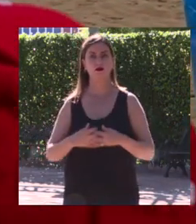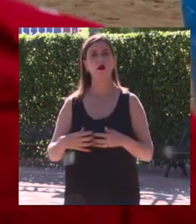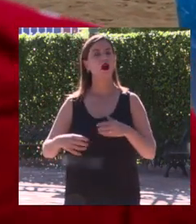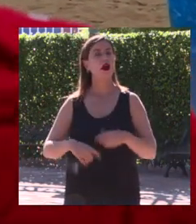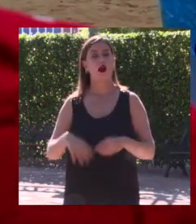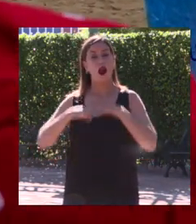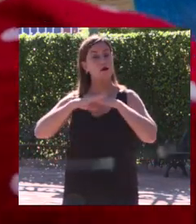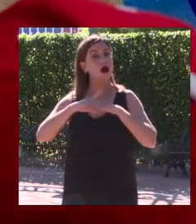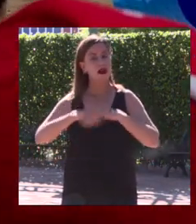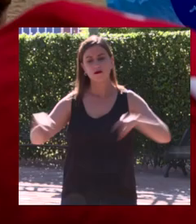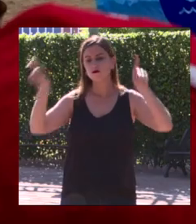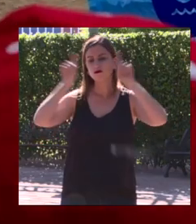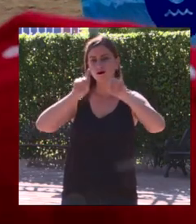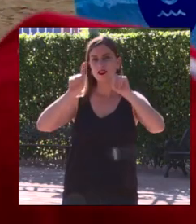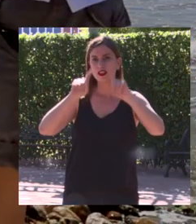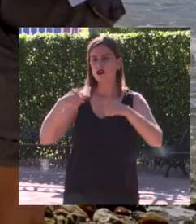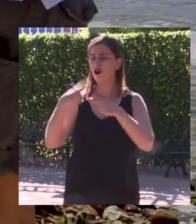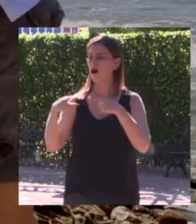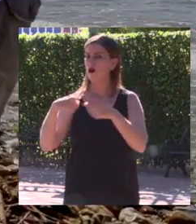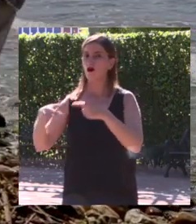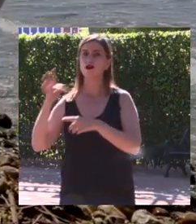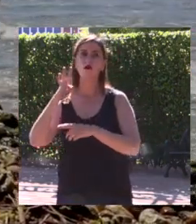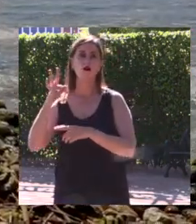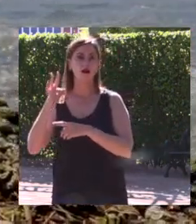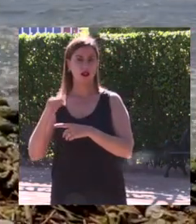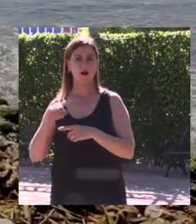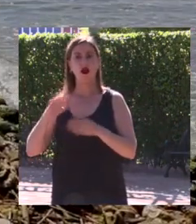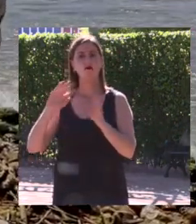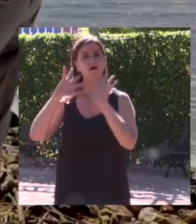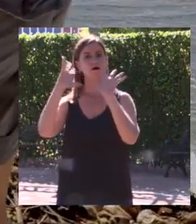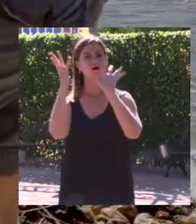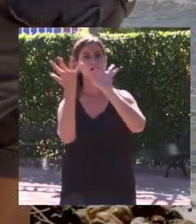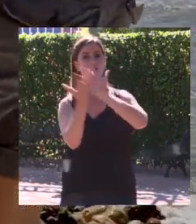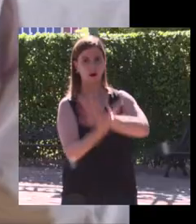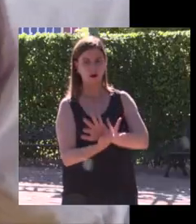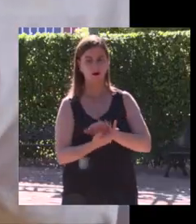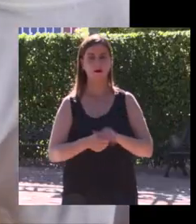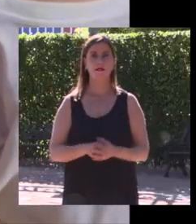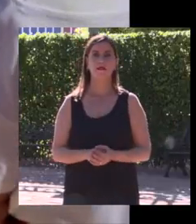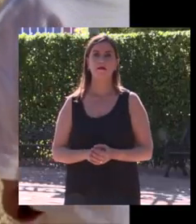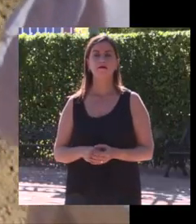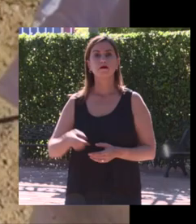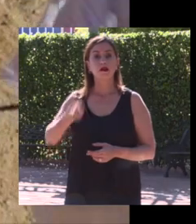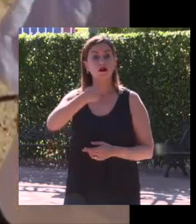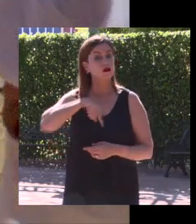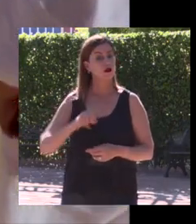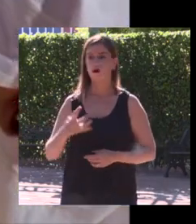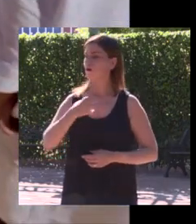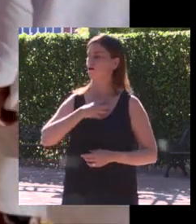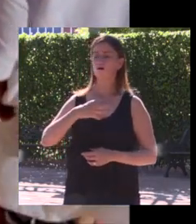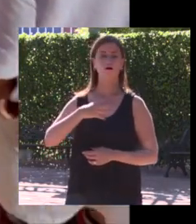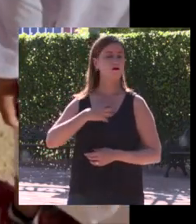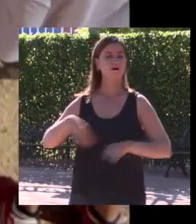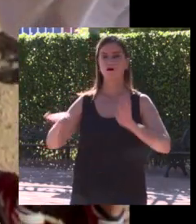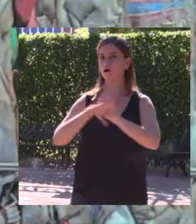enseño sus beneficios para intentar lograr un cambio en la sociedad no podemos seguir